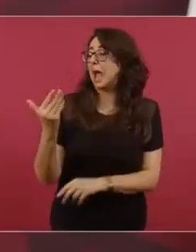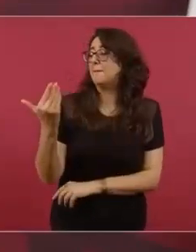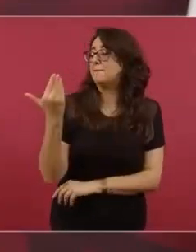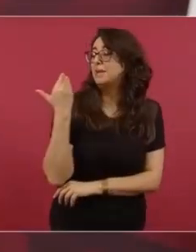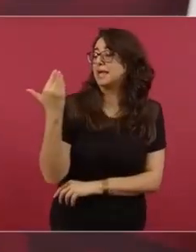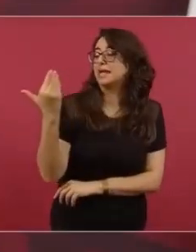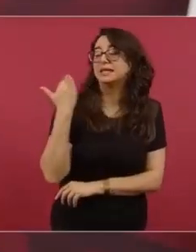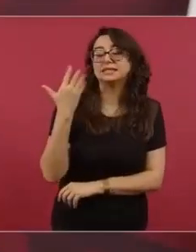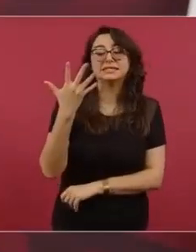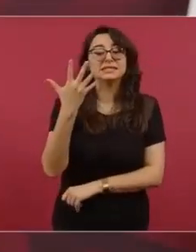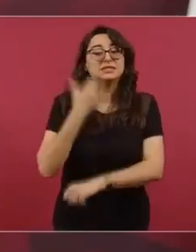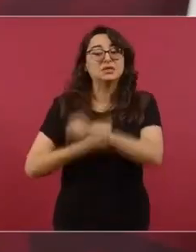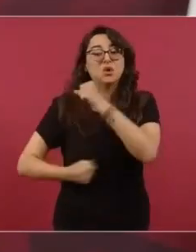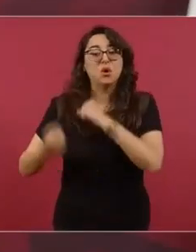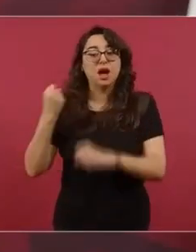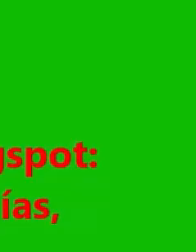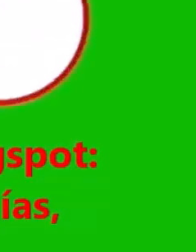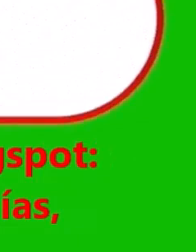por completo.